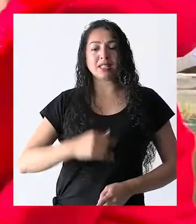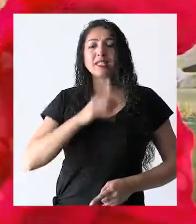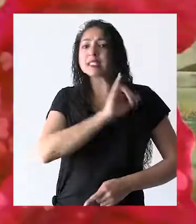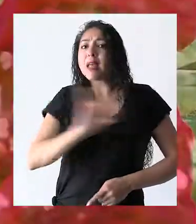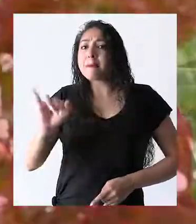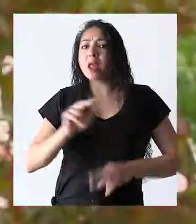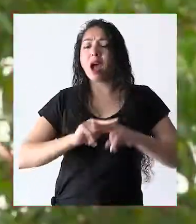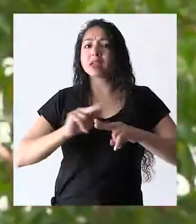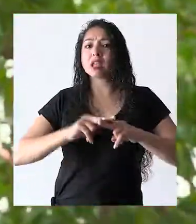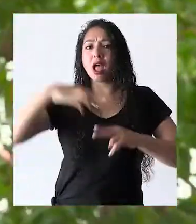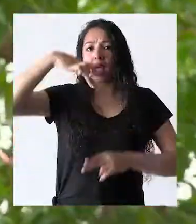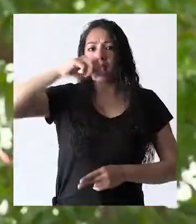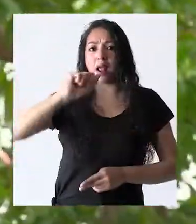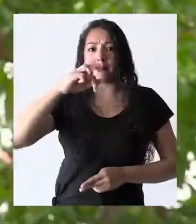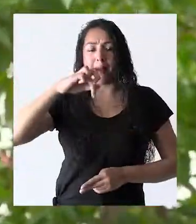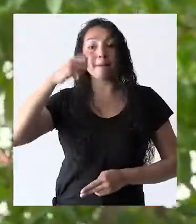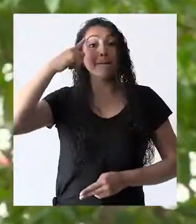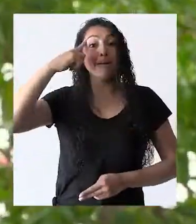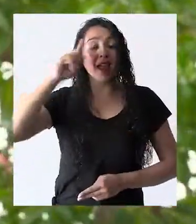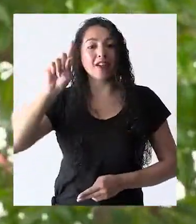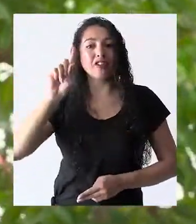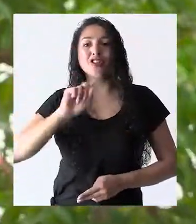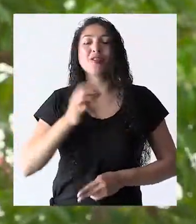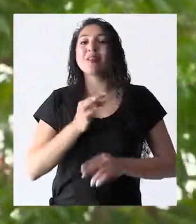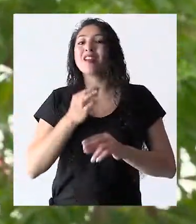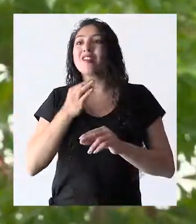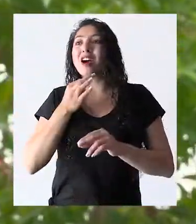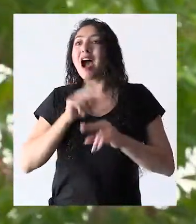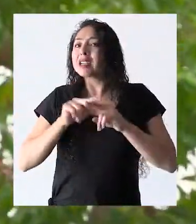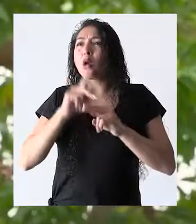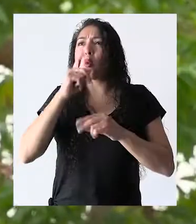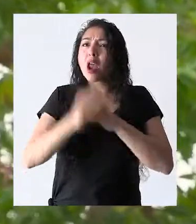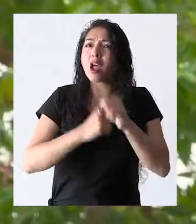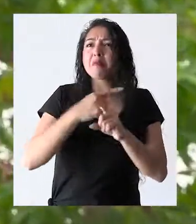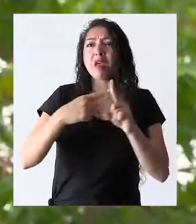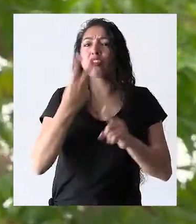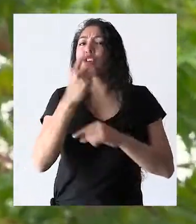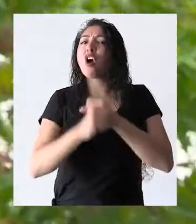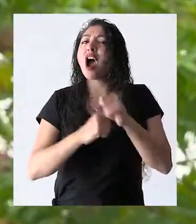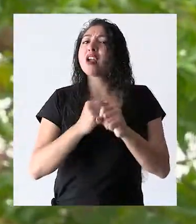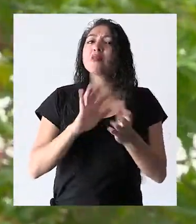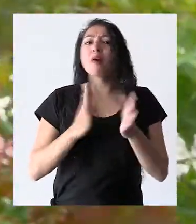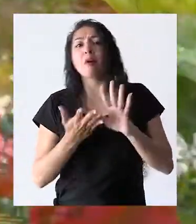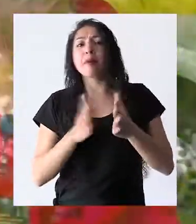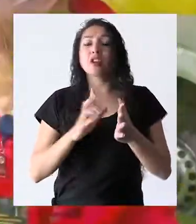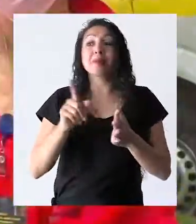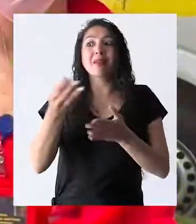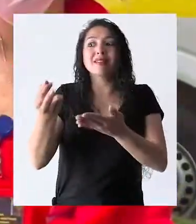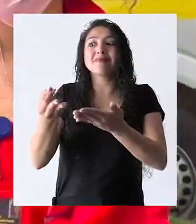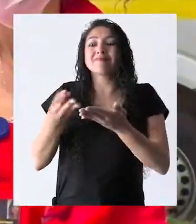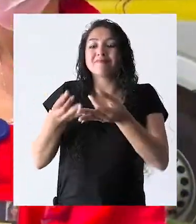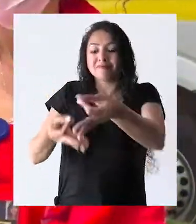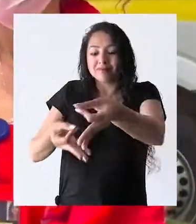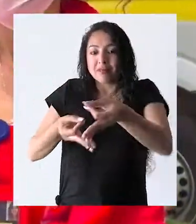Siempre me hacía el PAP, pero no me lo realicé como en un año y medio, dos años, y me